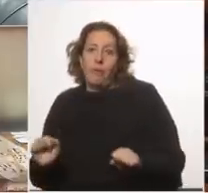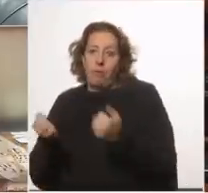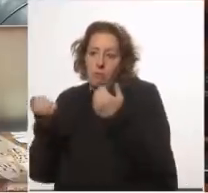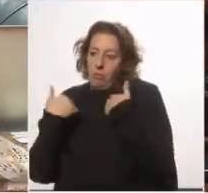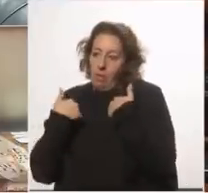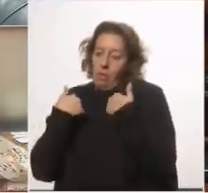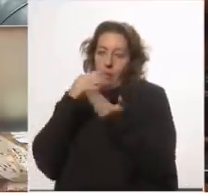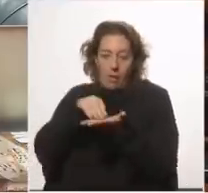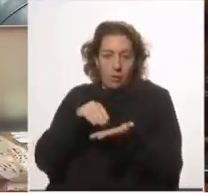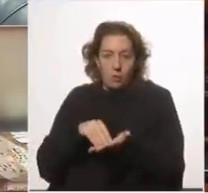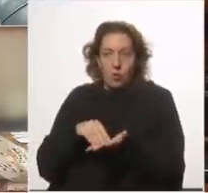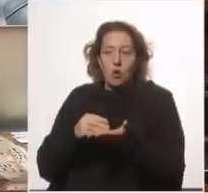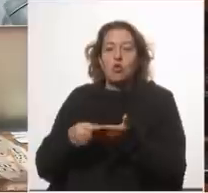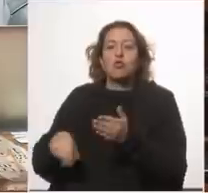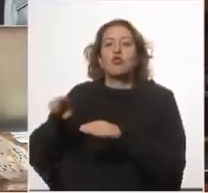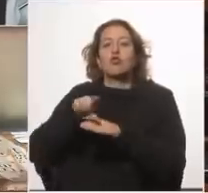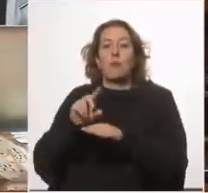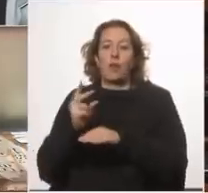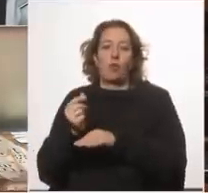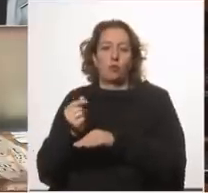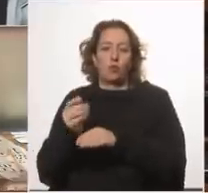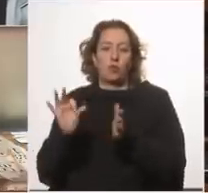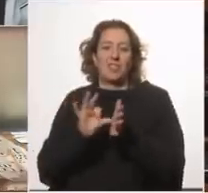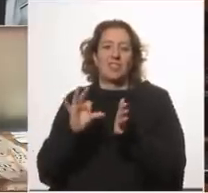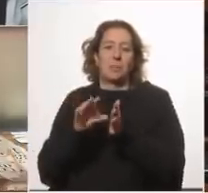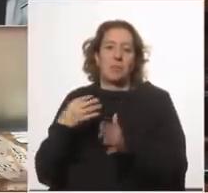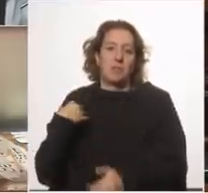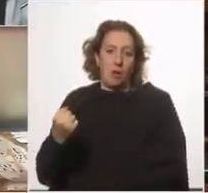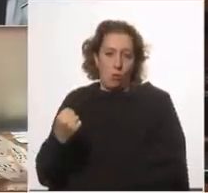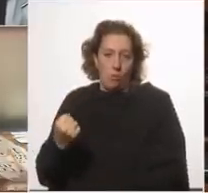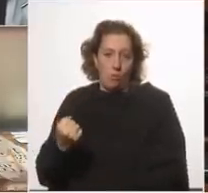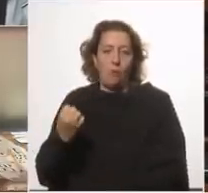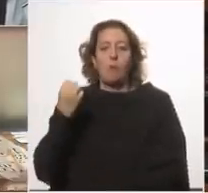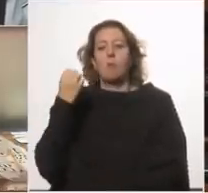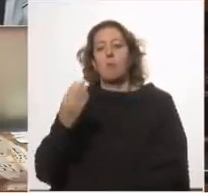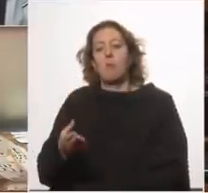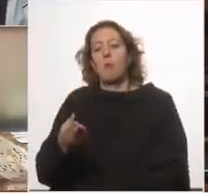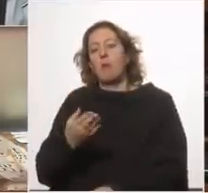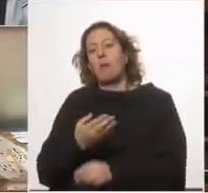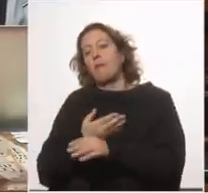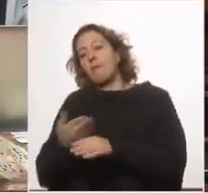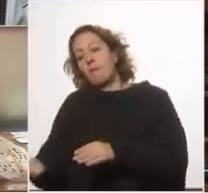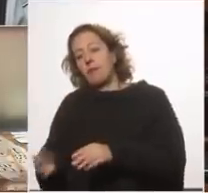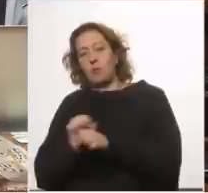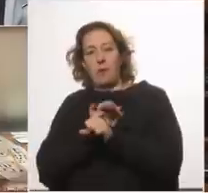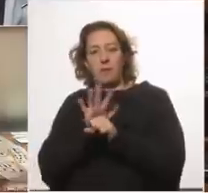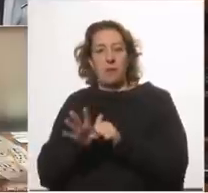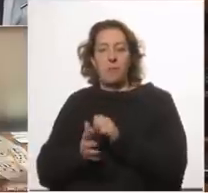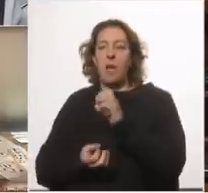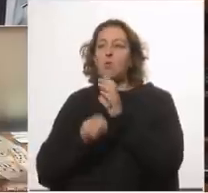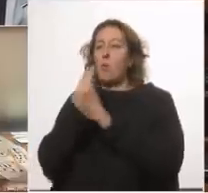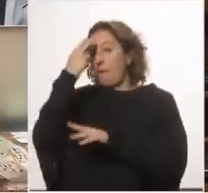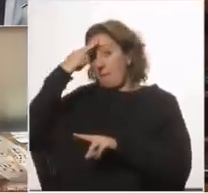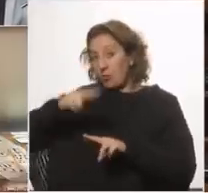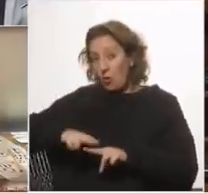sobre los sobrecostos del sistema de salud fruto de lo que ha sido el efecto de la pandemia y las nuevas patologías